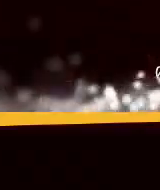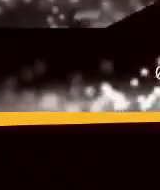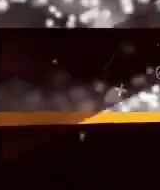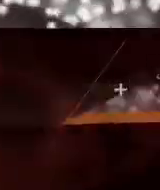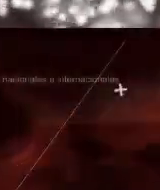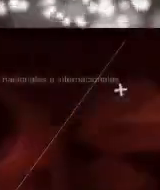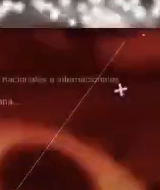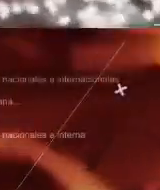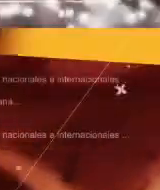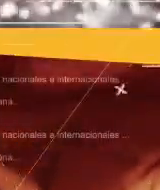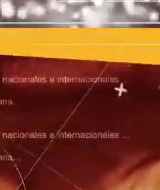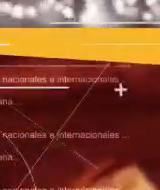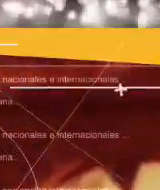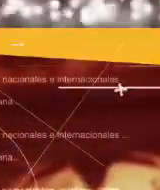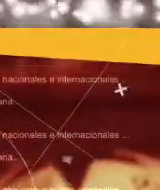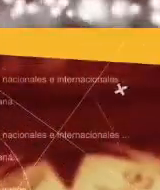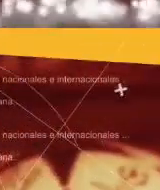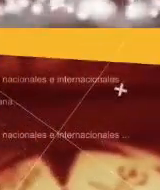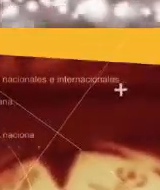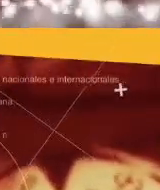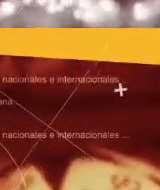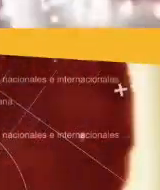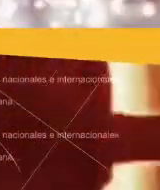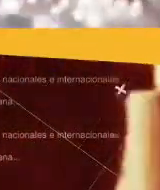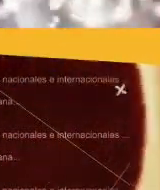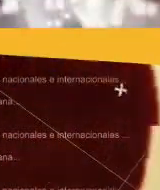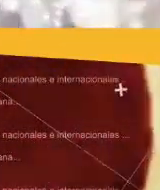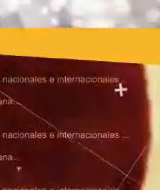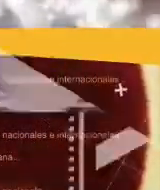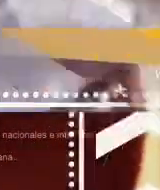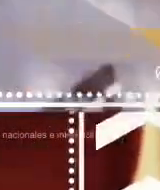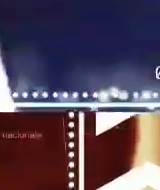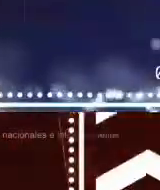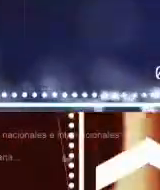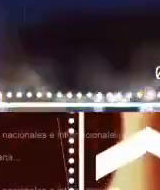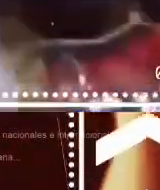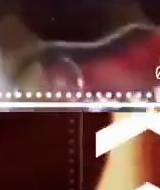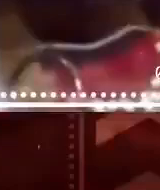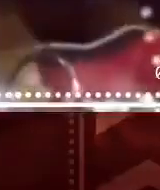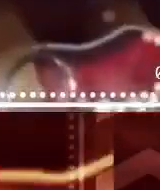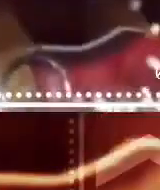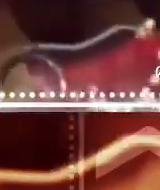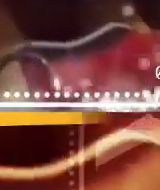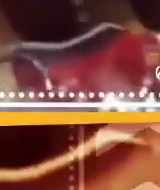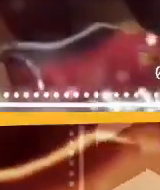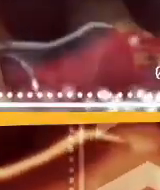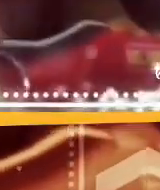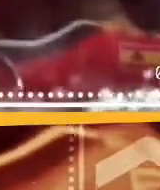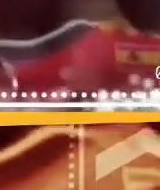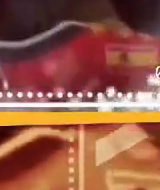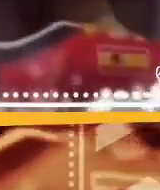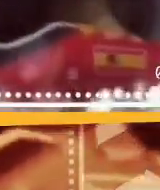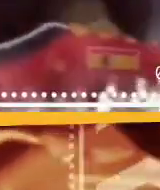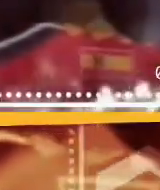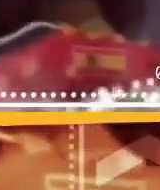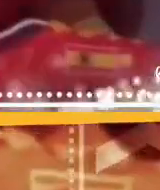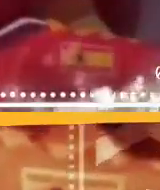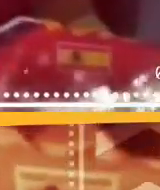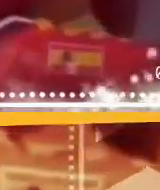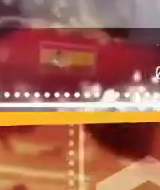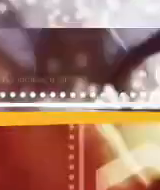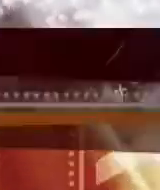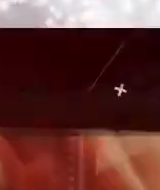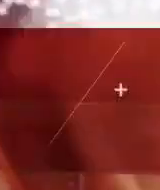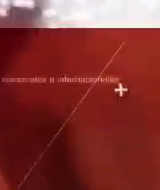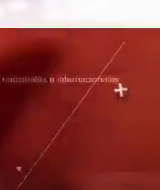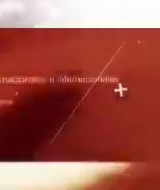Una trayectoria entre los medios públicos y los privados nacionales e internacionales. Comunicador deportivo que se convirtió en la